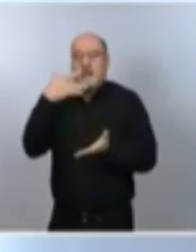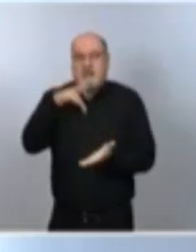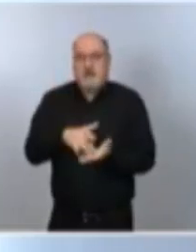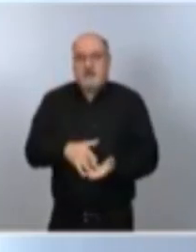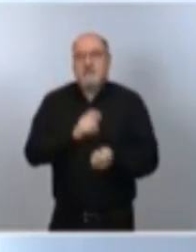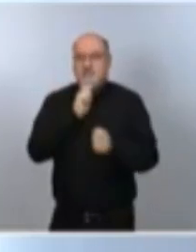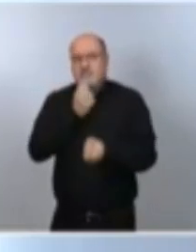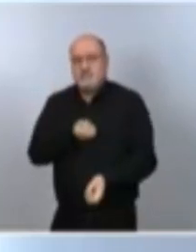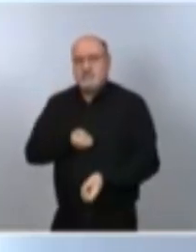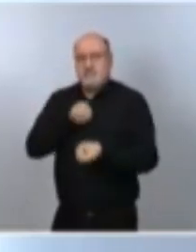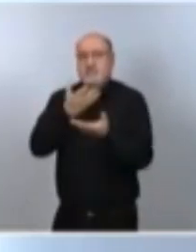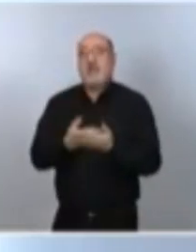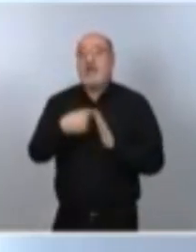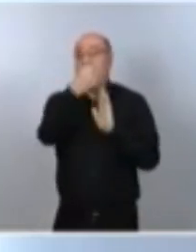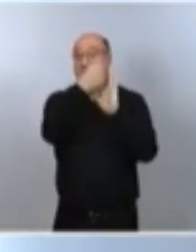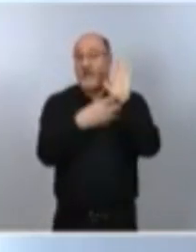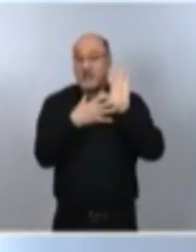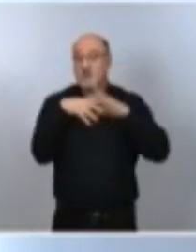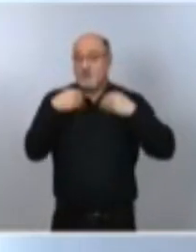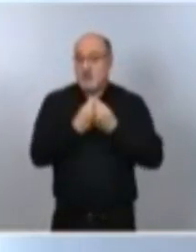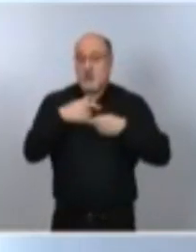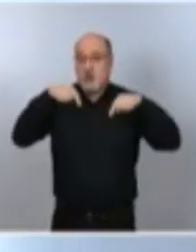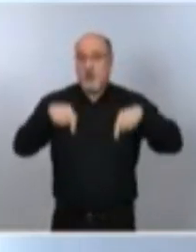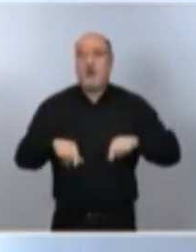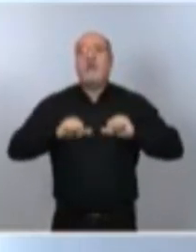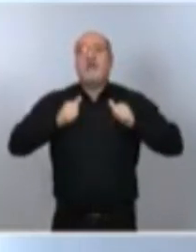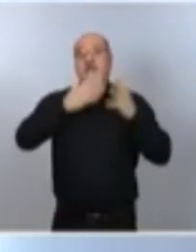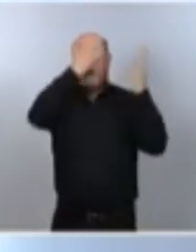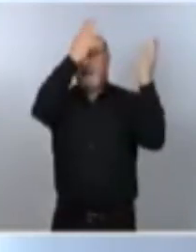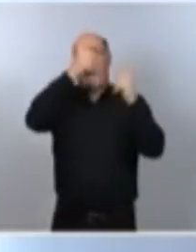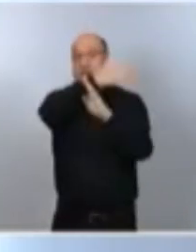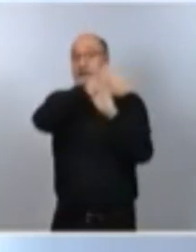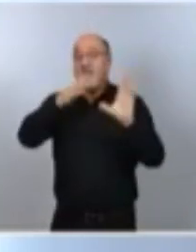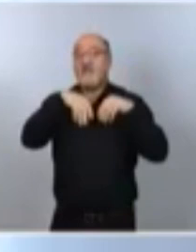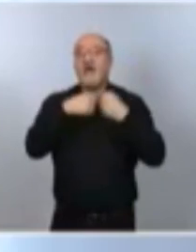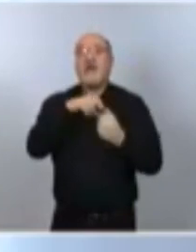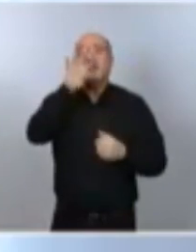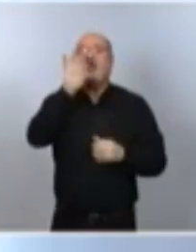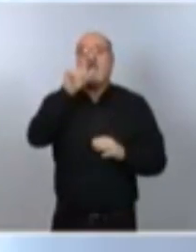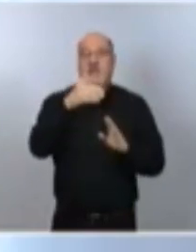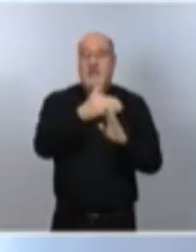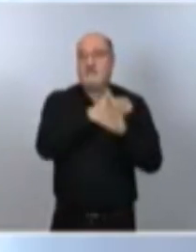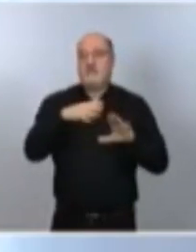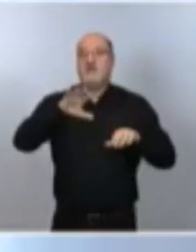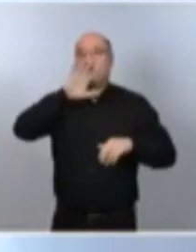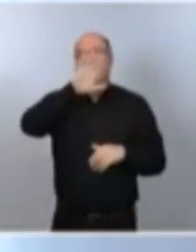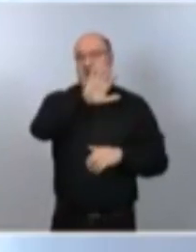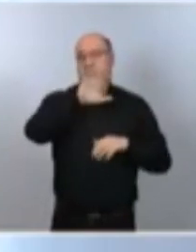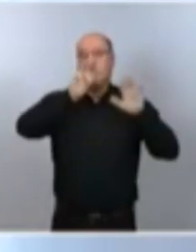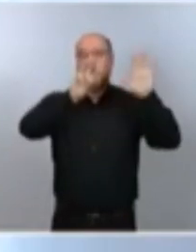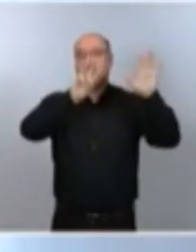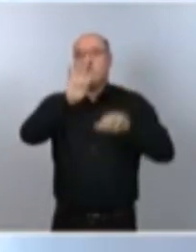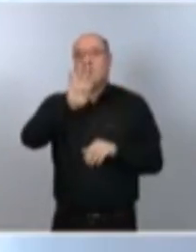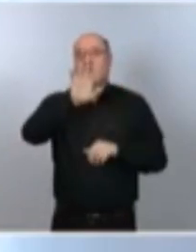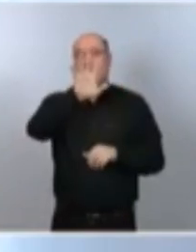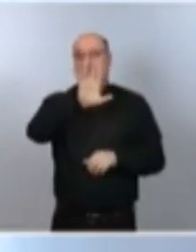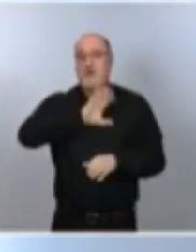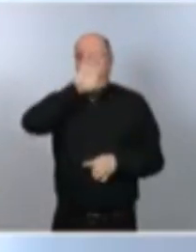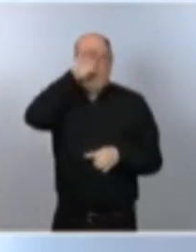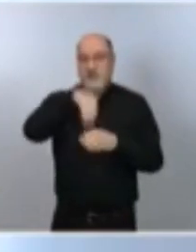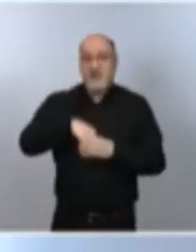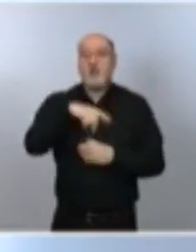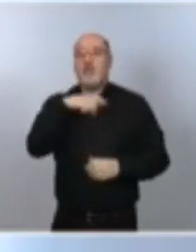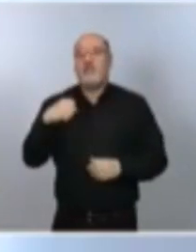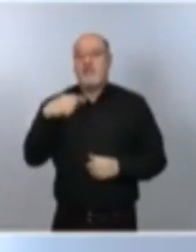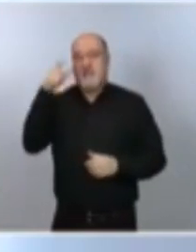Los datos de hoy indican que estamos en una incidencia acumulada a 14 días de 584 casos por cada 100.000 habitantes.